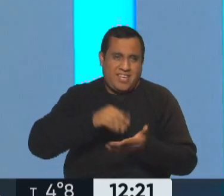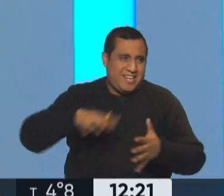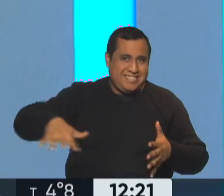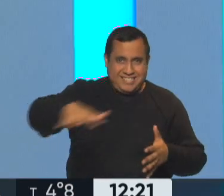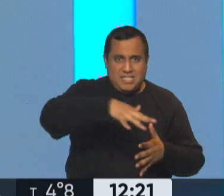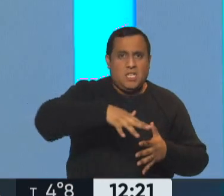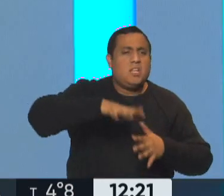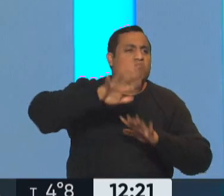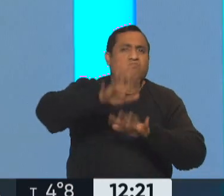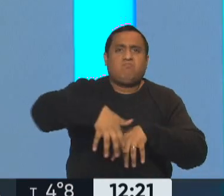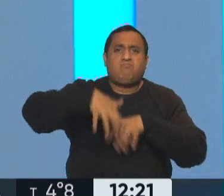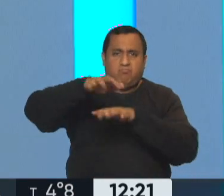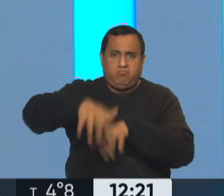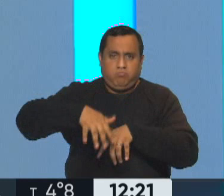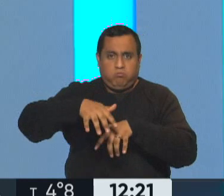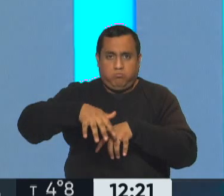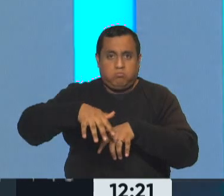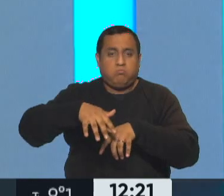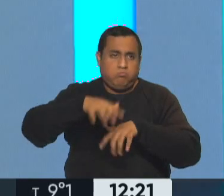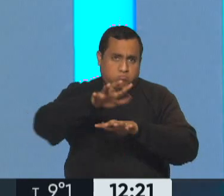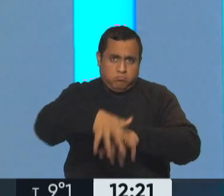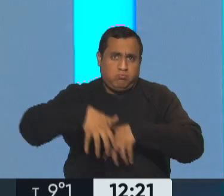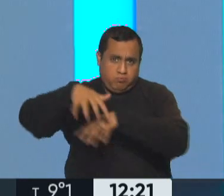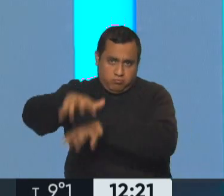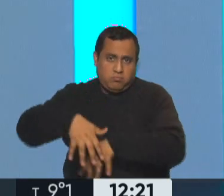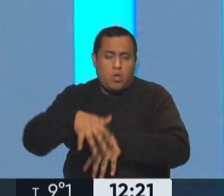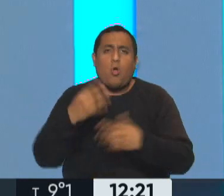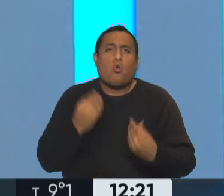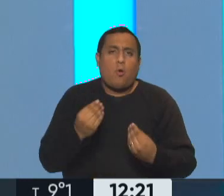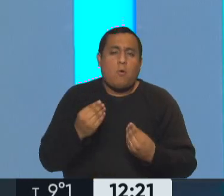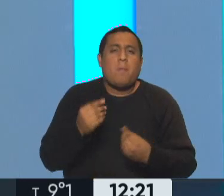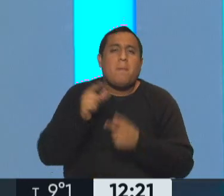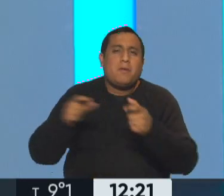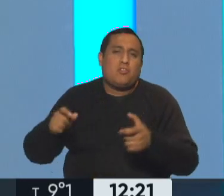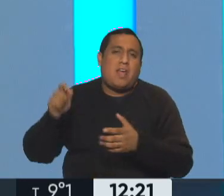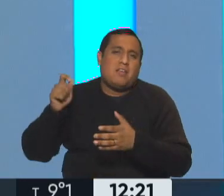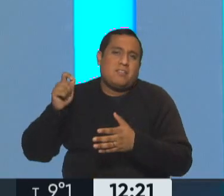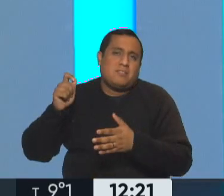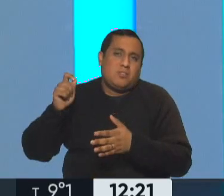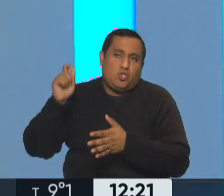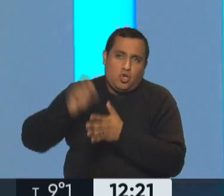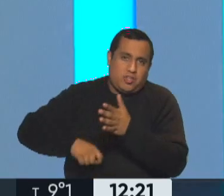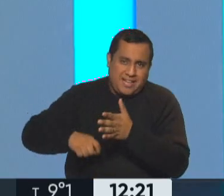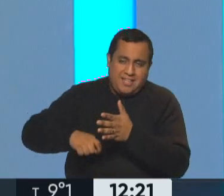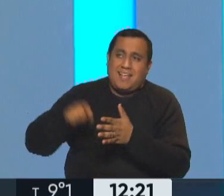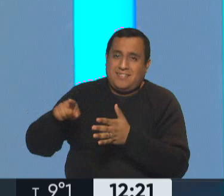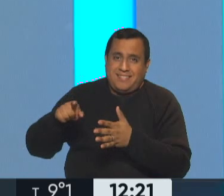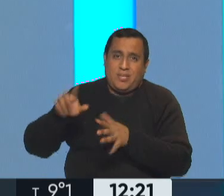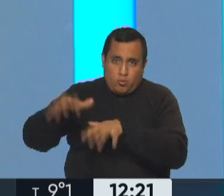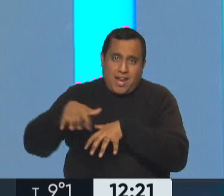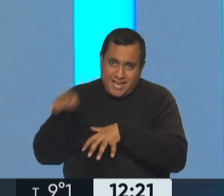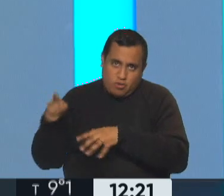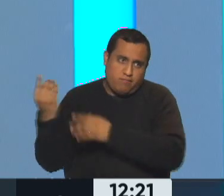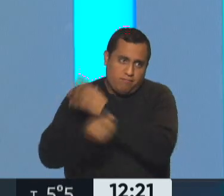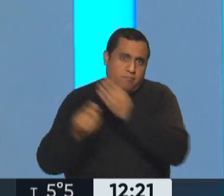se trabaja bajo el régimen de arrendamientos rurales y la trabajan los contratistas rurales. Ahí también hubo un aumento de costo importante,